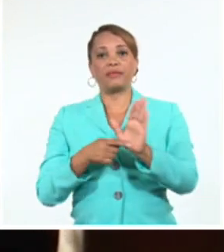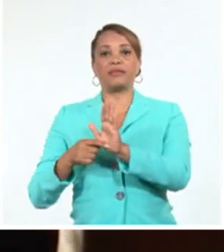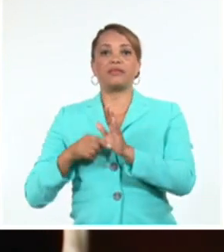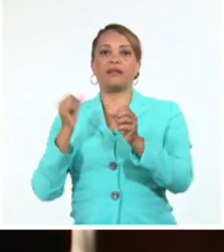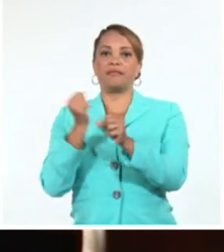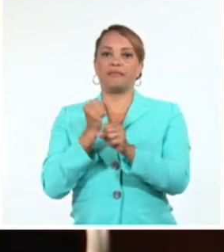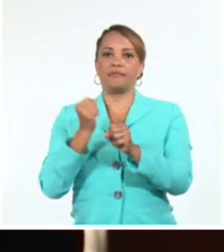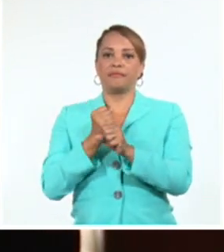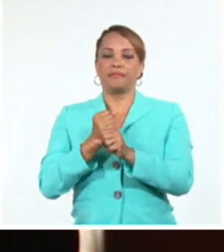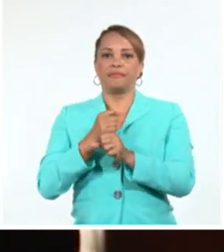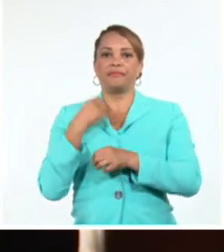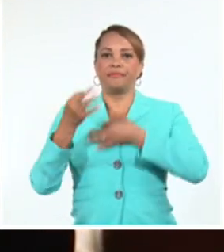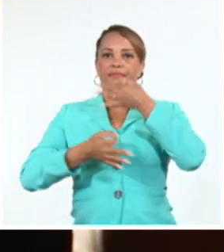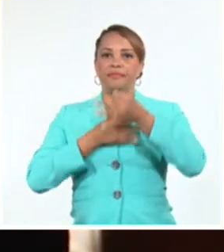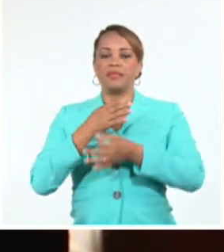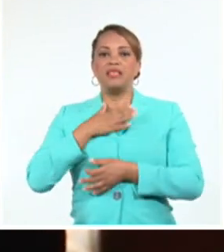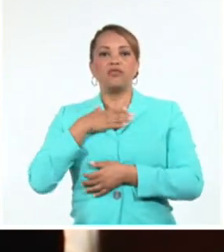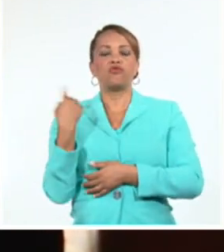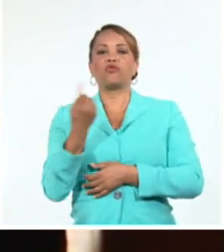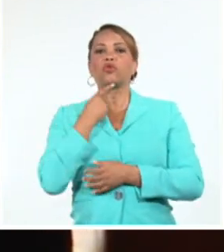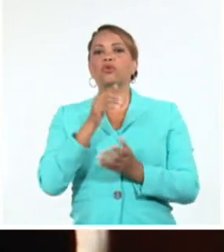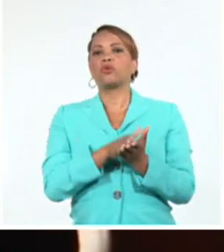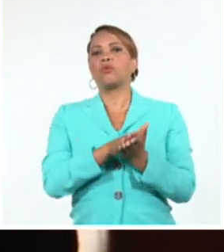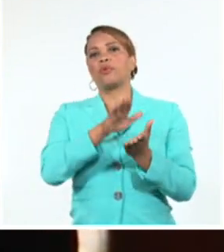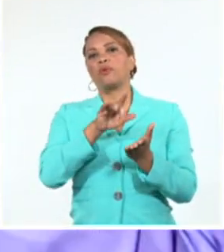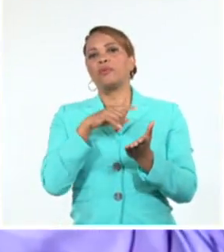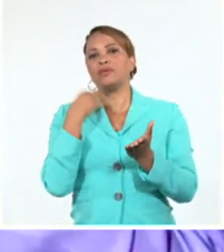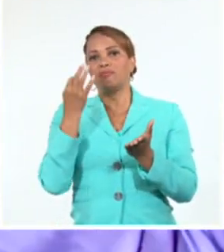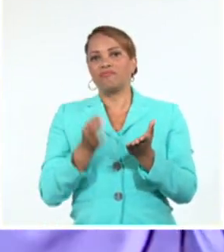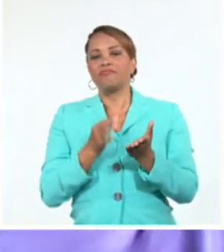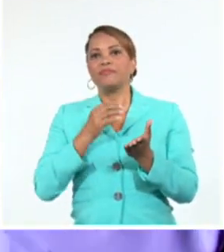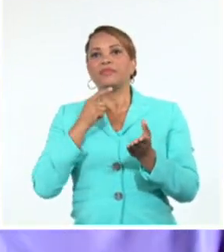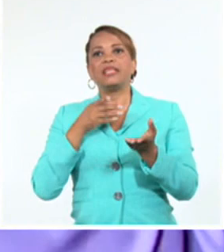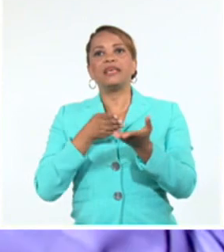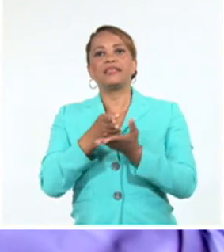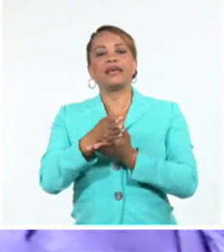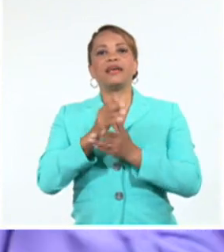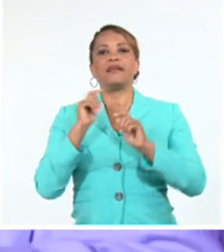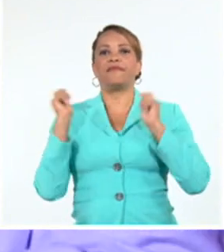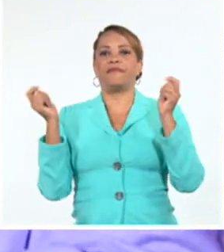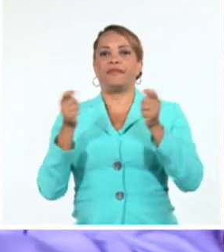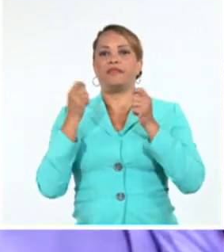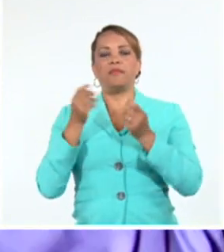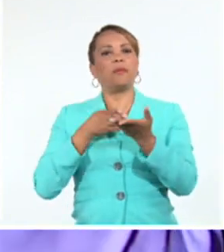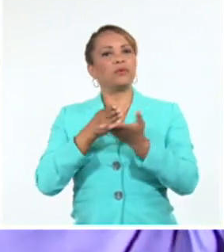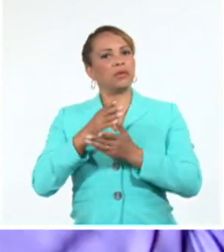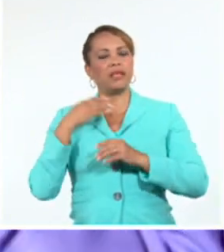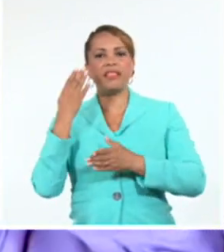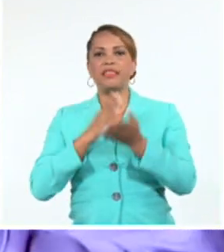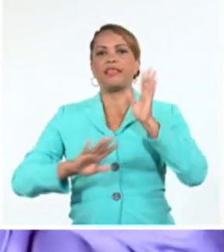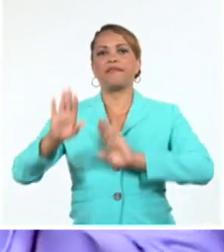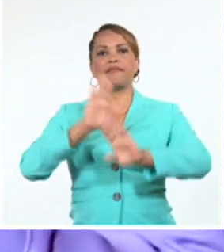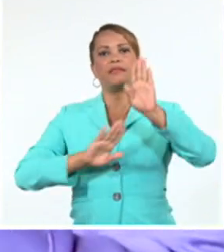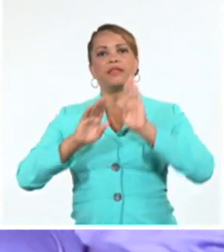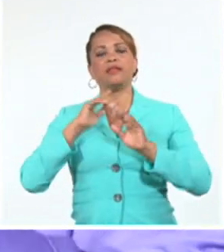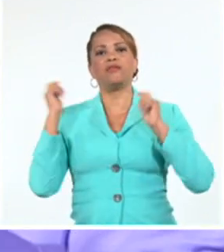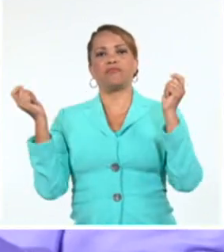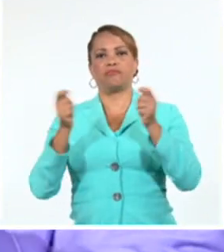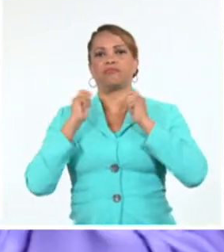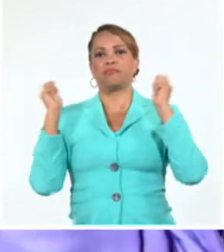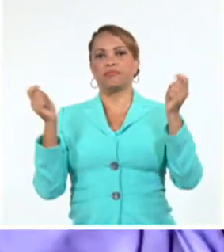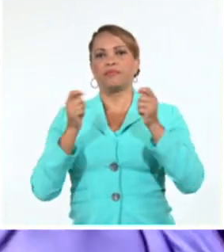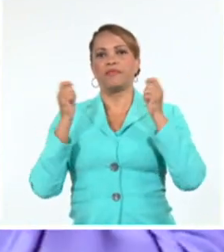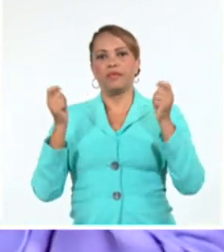un compromiso absoluto con llevar adelante este festival y vamos a seguir defendiendo este festival y vamos a seguir defendiendo